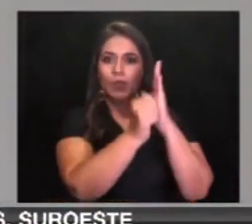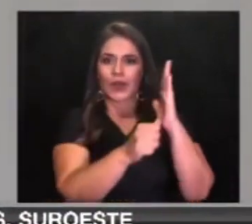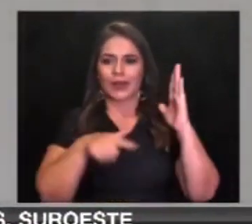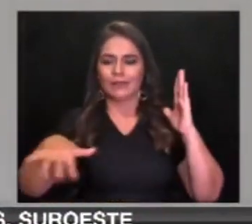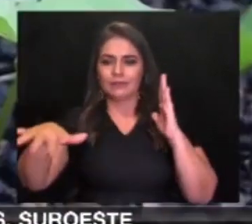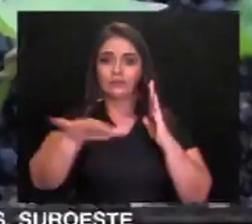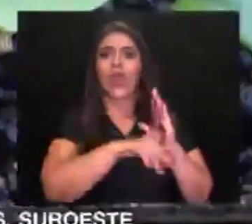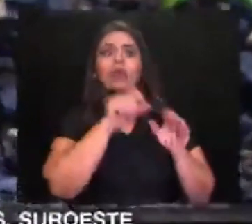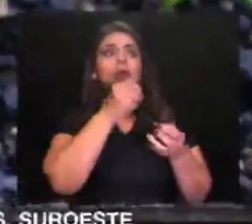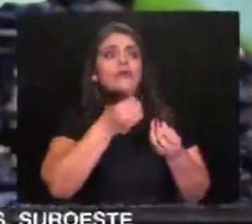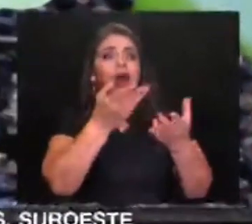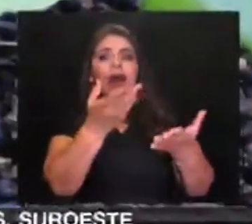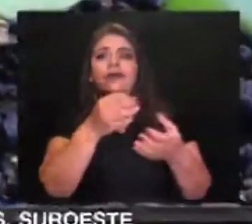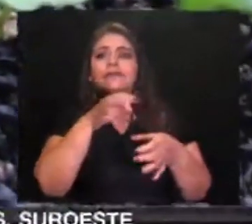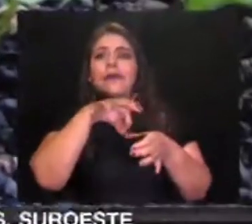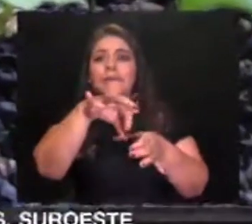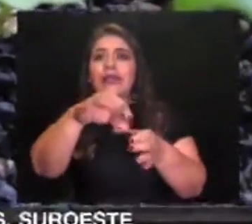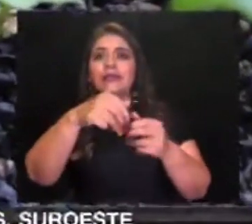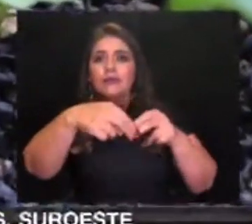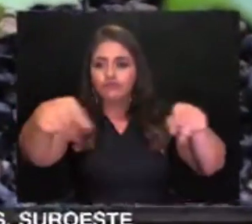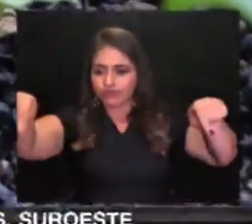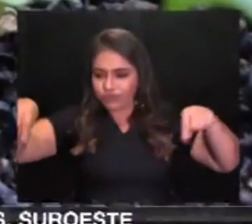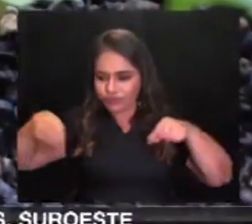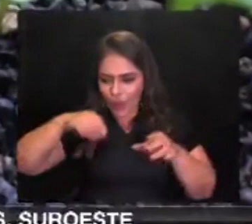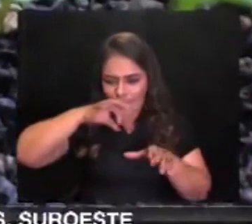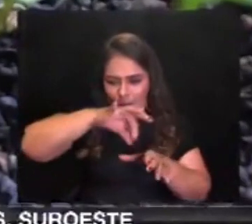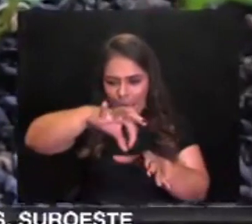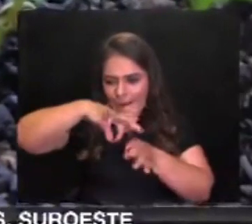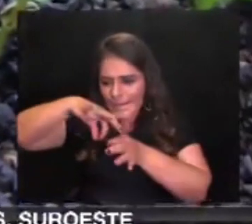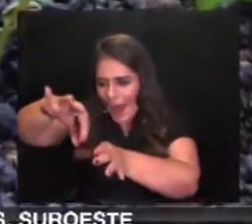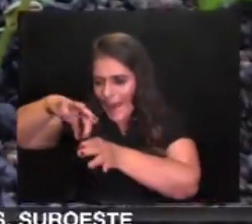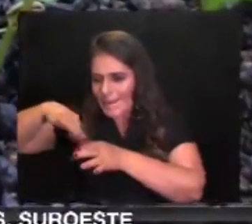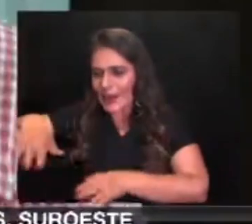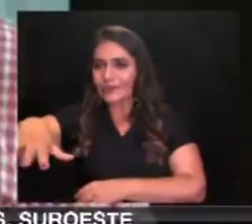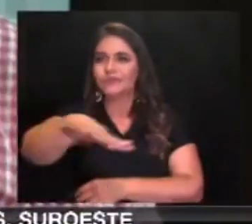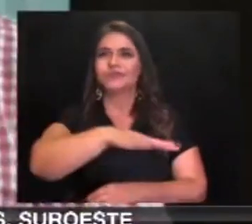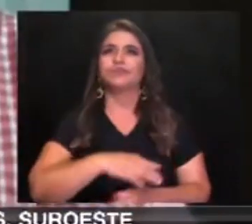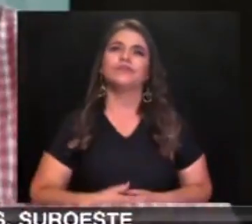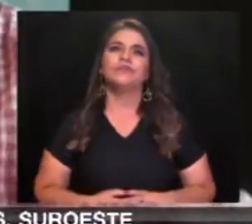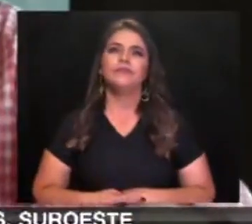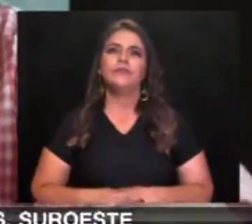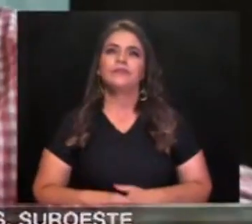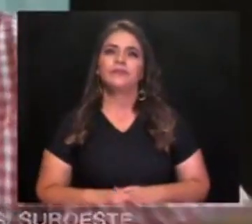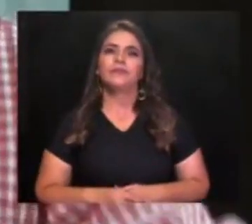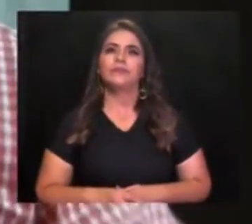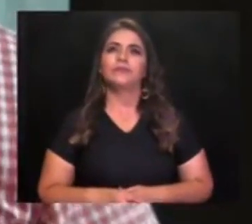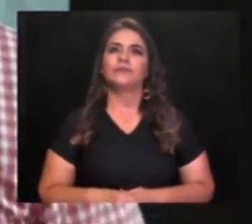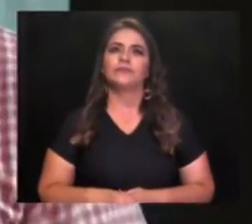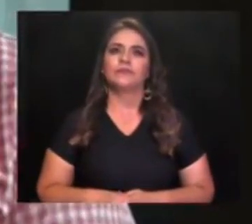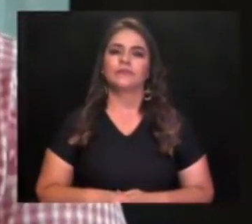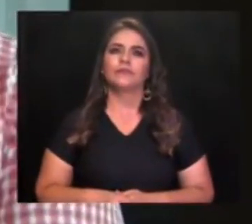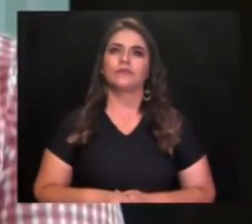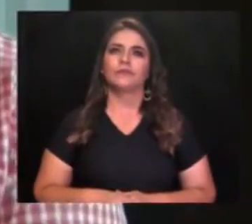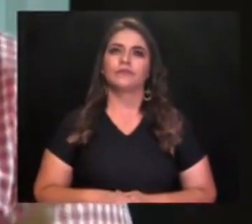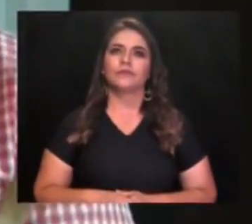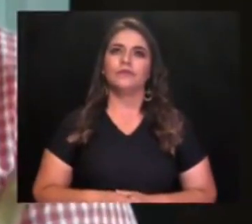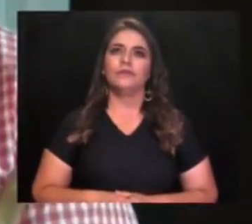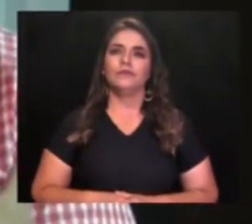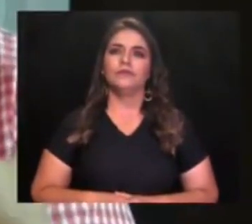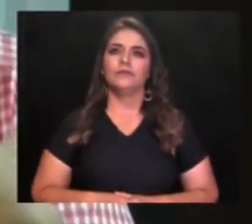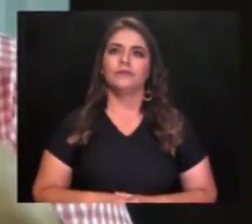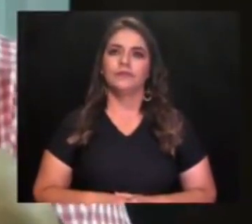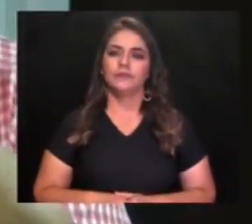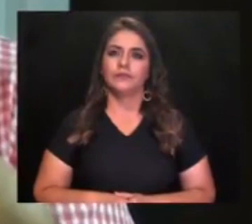se entregan semillas para las huertas caseras a mil familias campesinas. Y así tener una huerta en